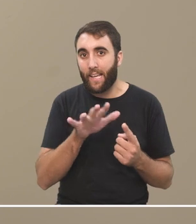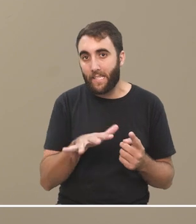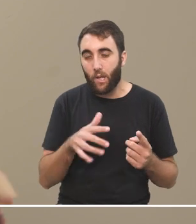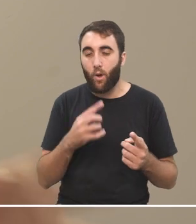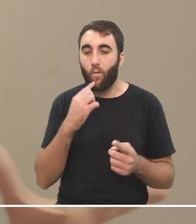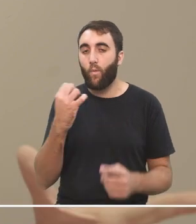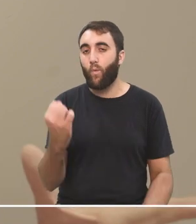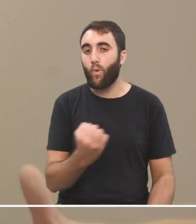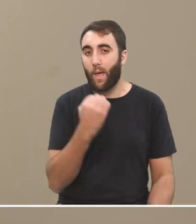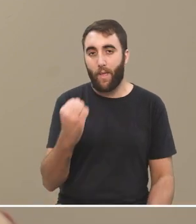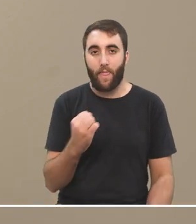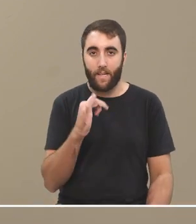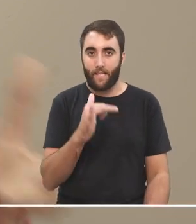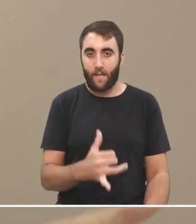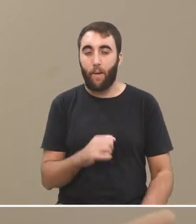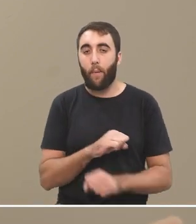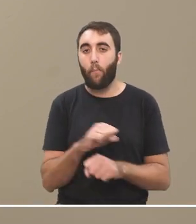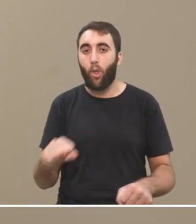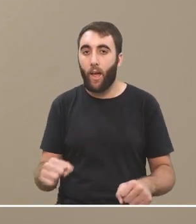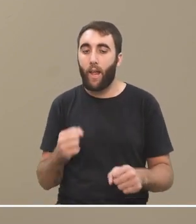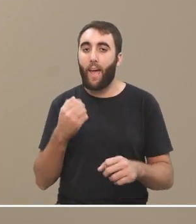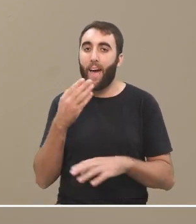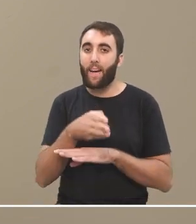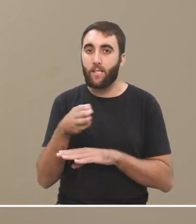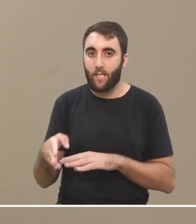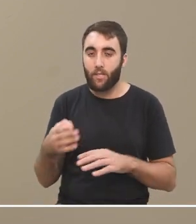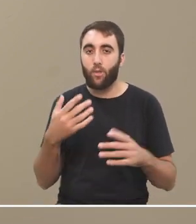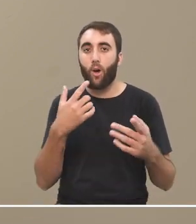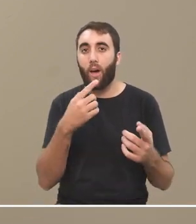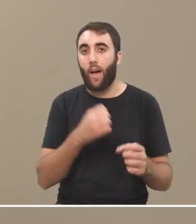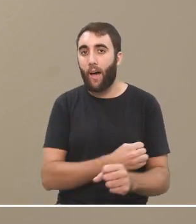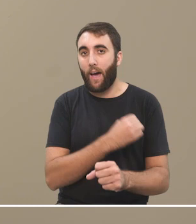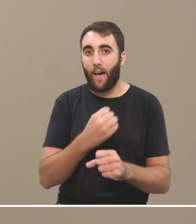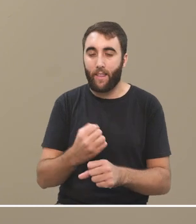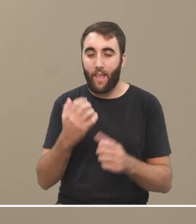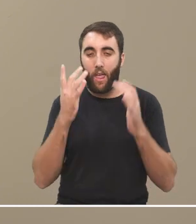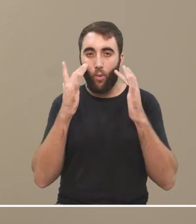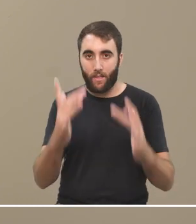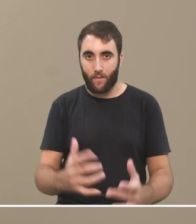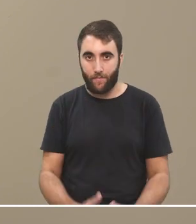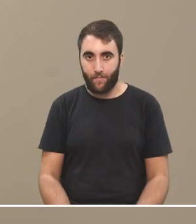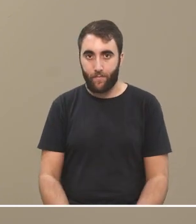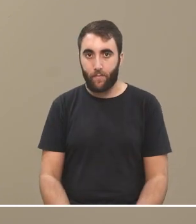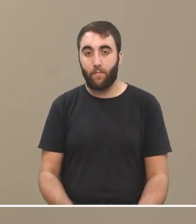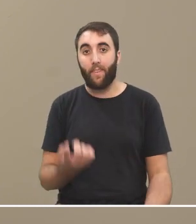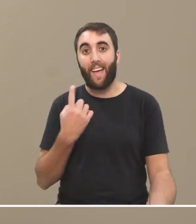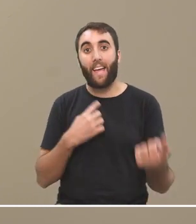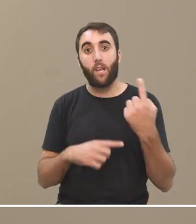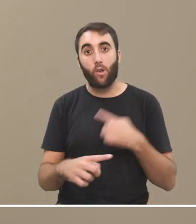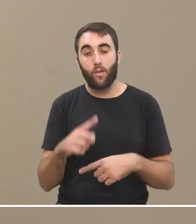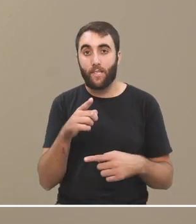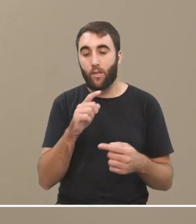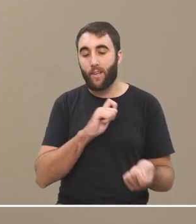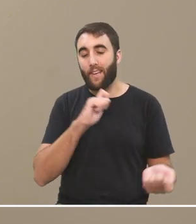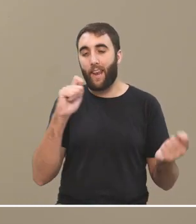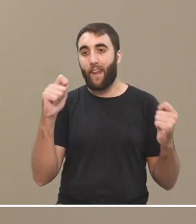fundamental para poder tener acceso a un montón de cosas, entre ellas la educación. Entonces, se